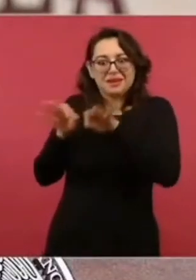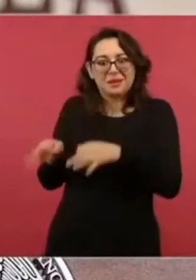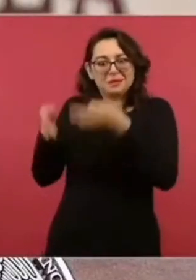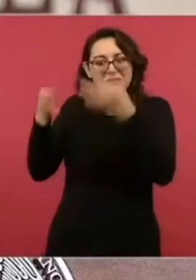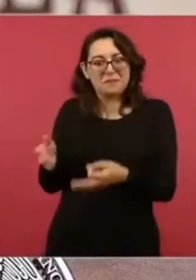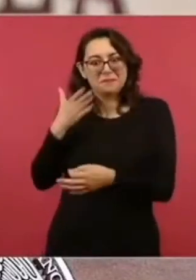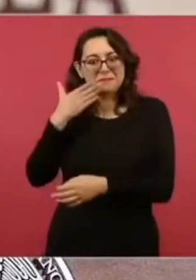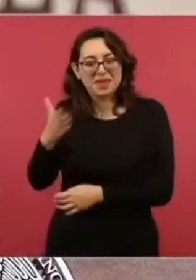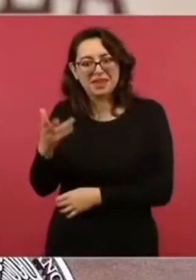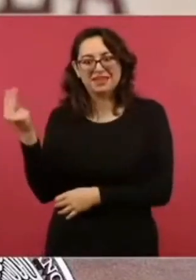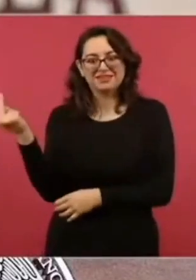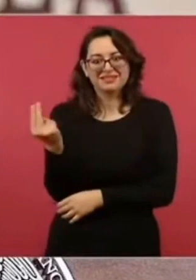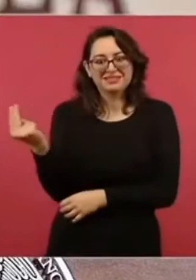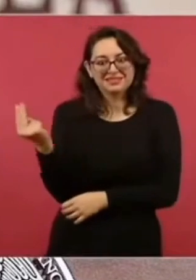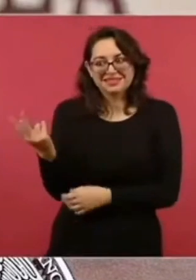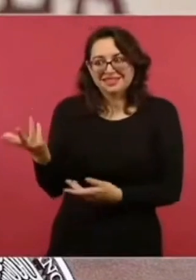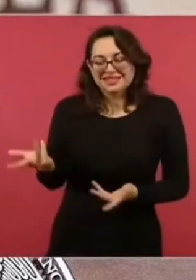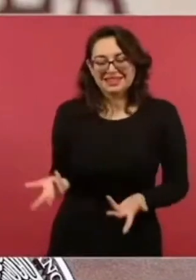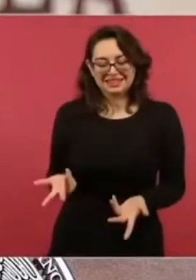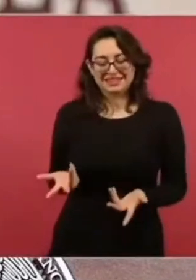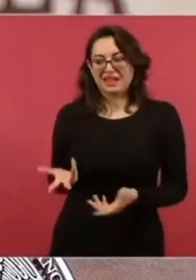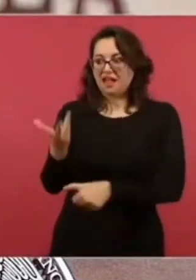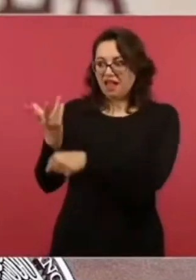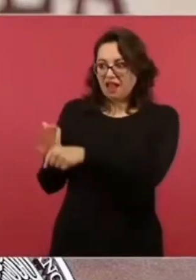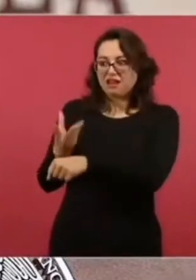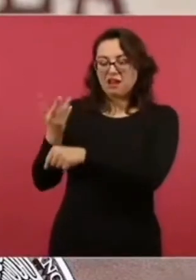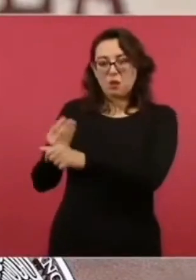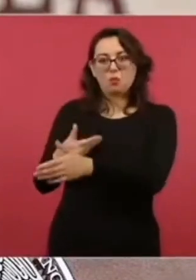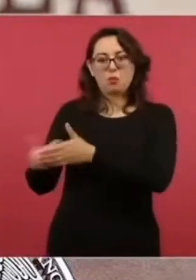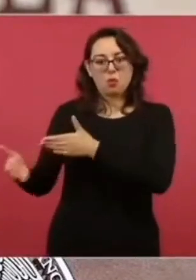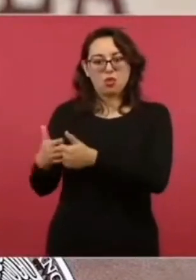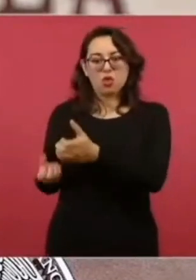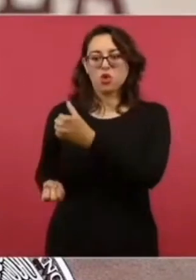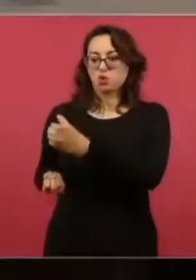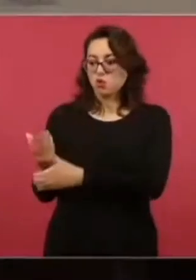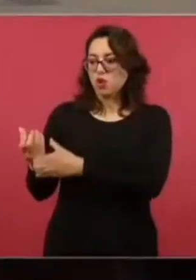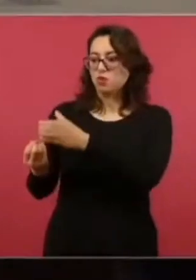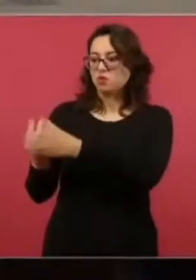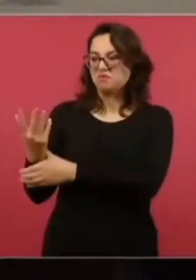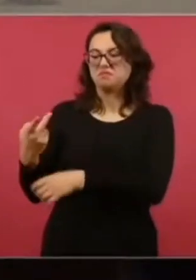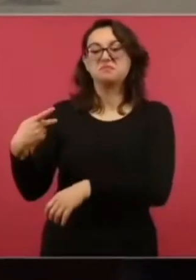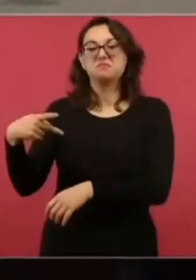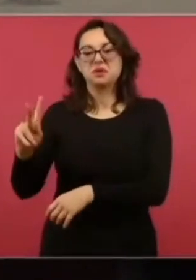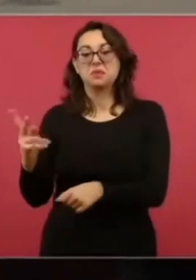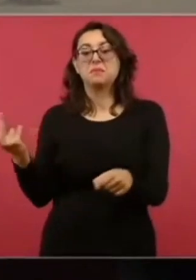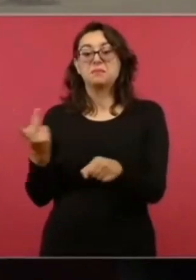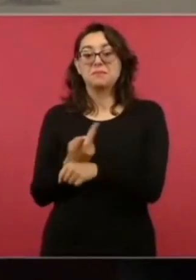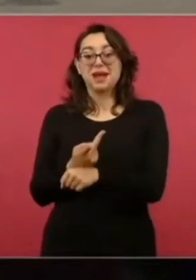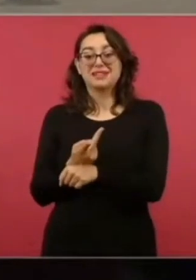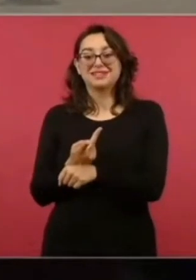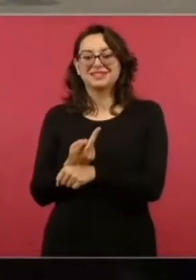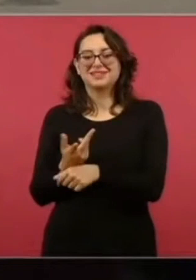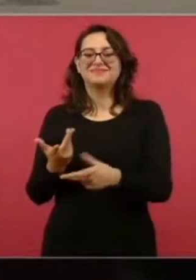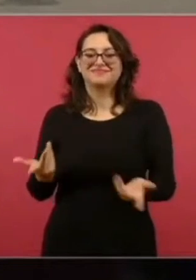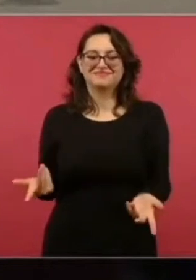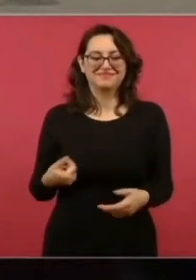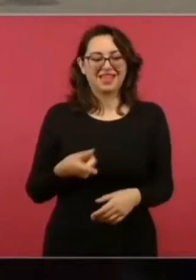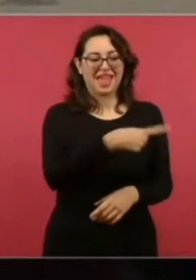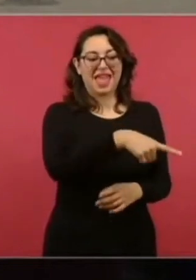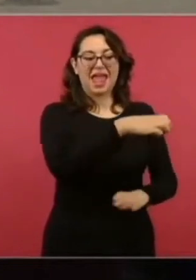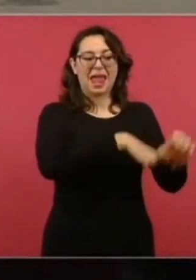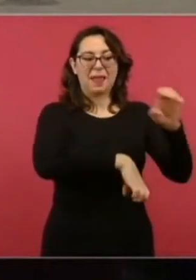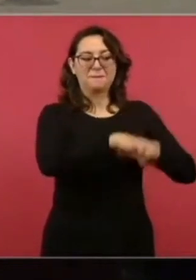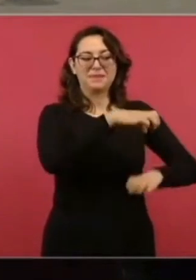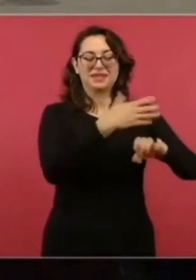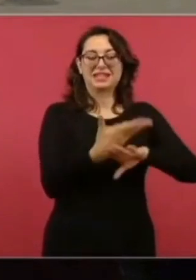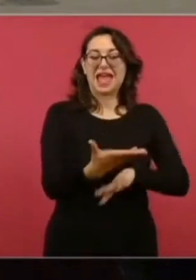Este tipo de trascendidos publicados son productos de la defensa de empresas que proveen esos servicios y que perdieron la